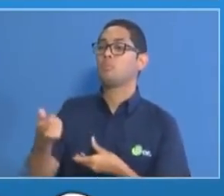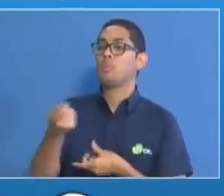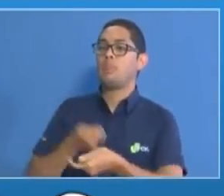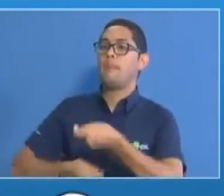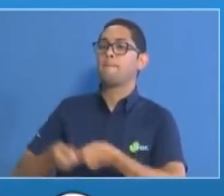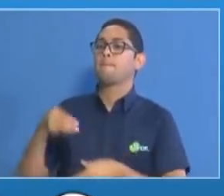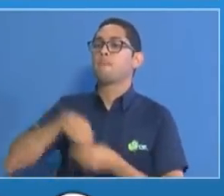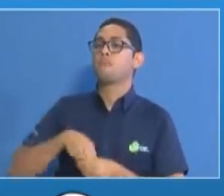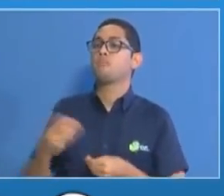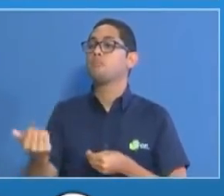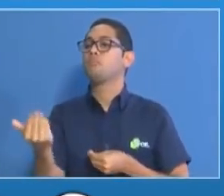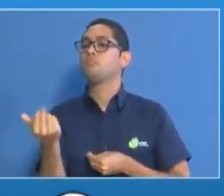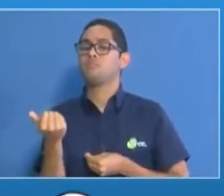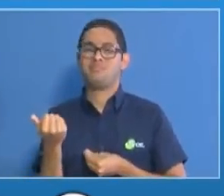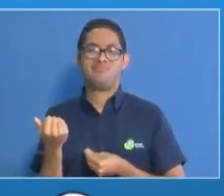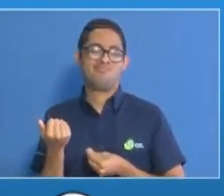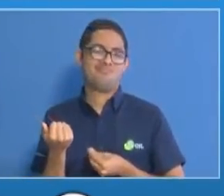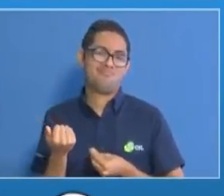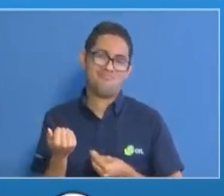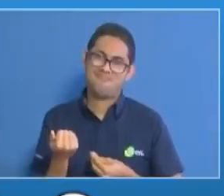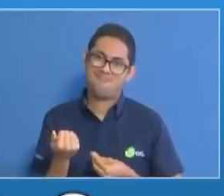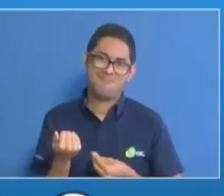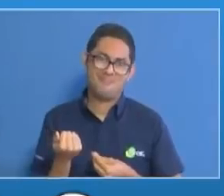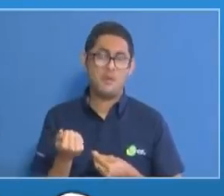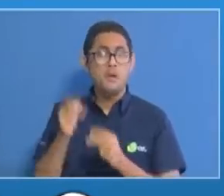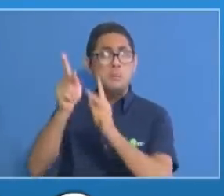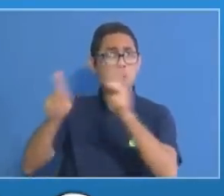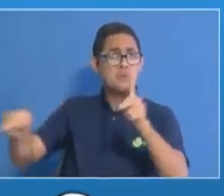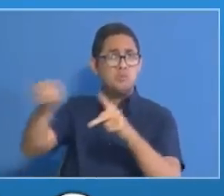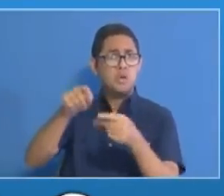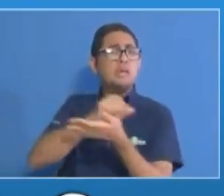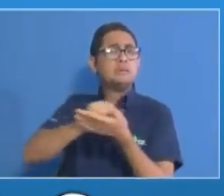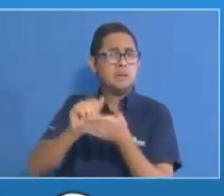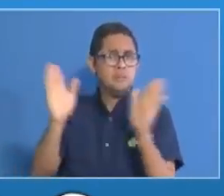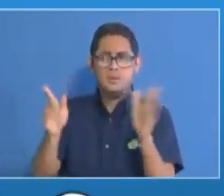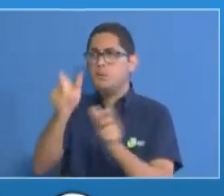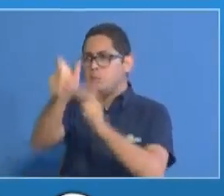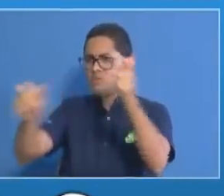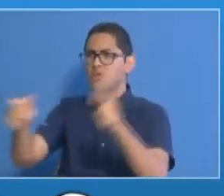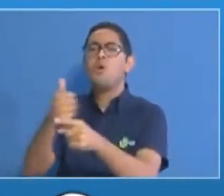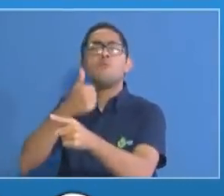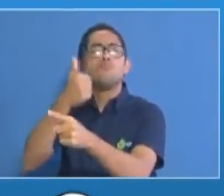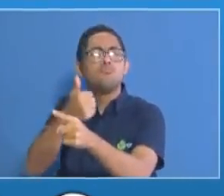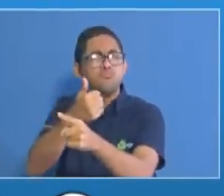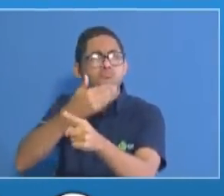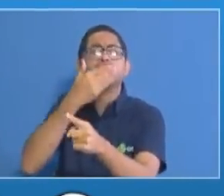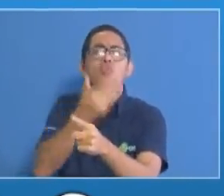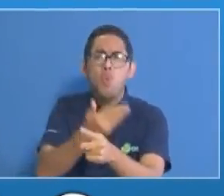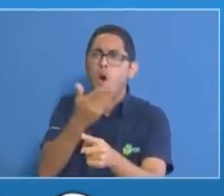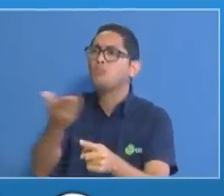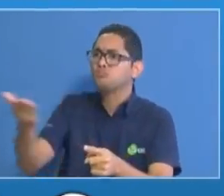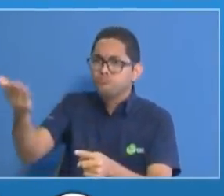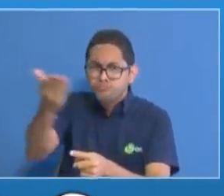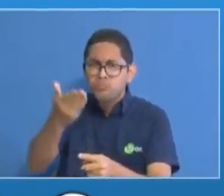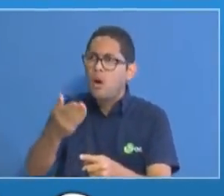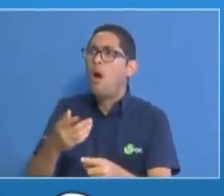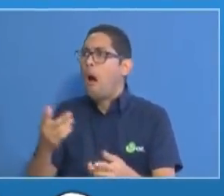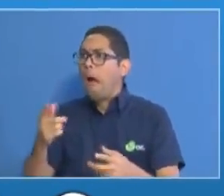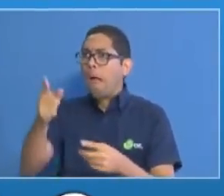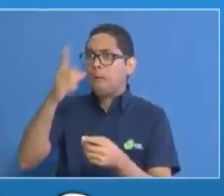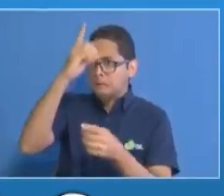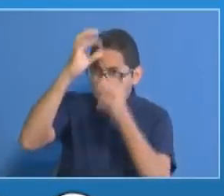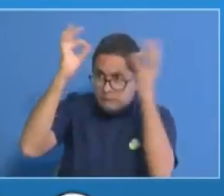la mayoría de las personas de San Miguelito son gente decente gente que valora el esfuerzo que hace el equipo